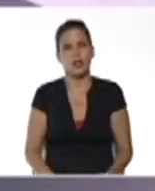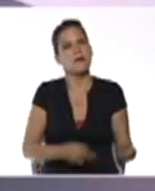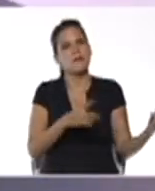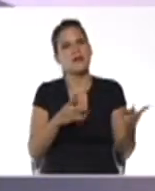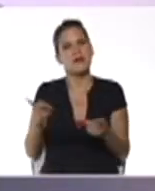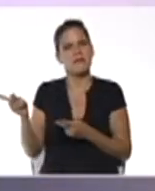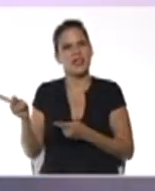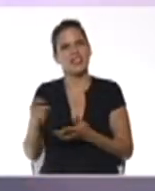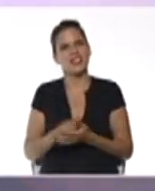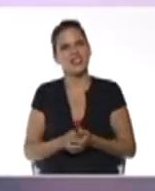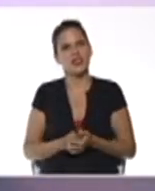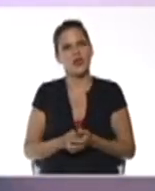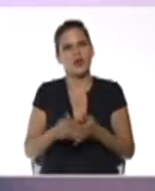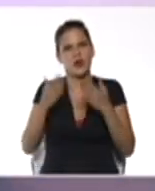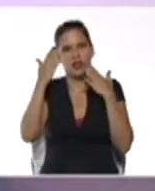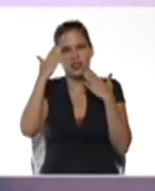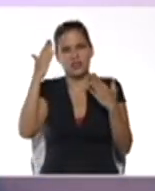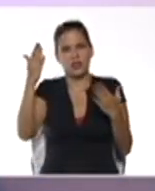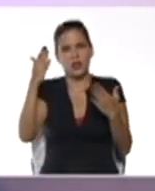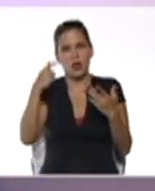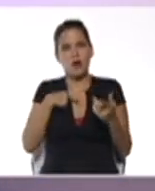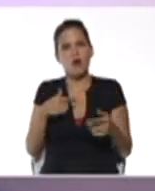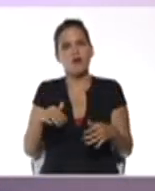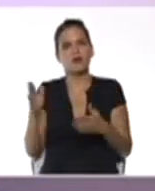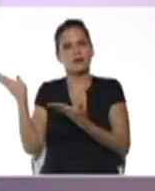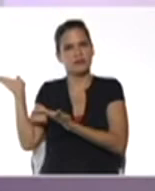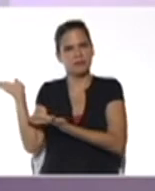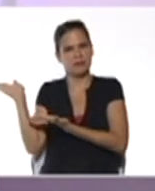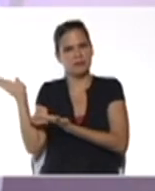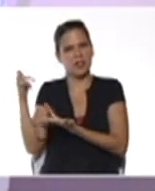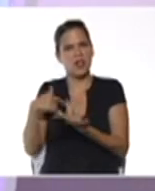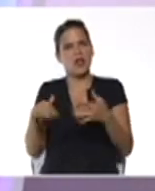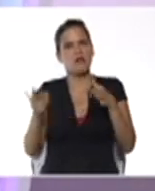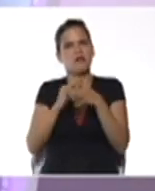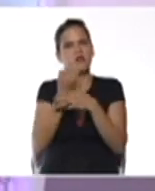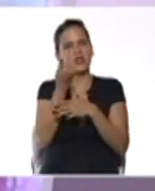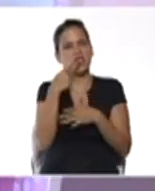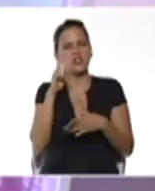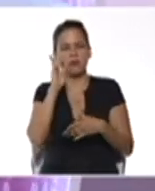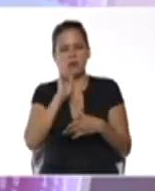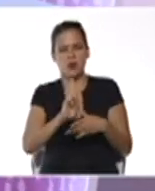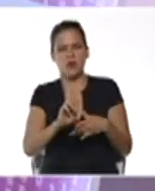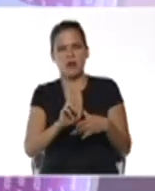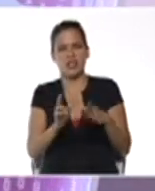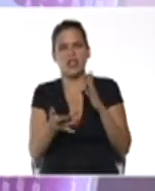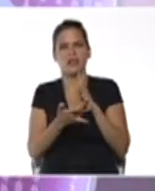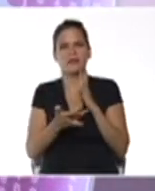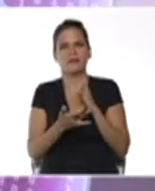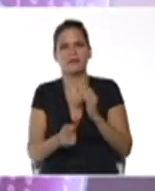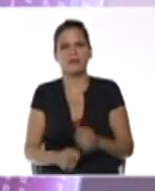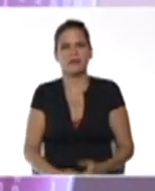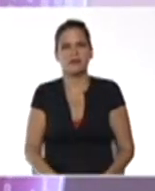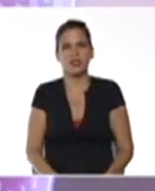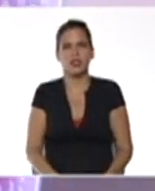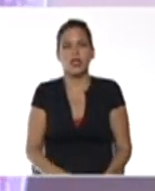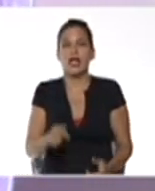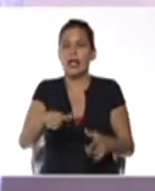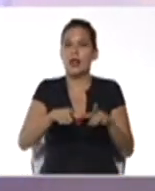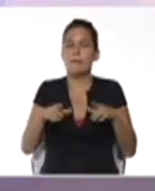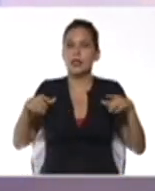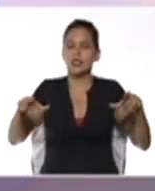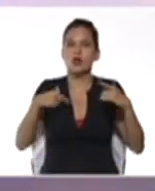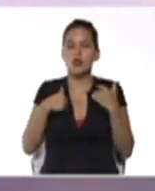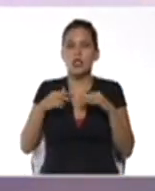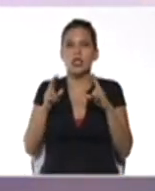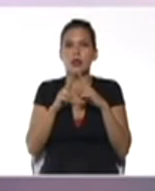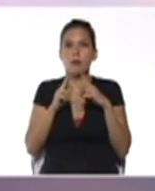bienvenidos les saludo a Susana Castro de la fundación bolivariana de informática y telemática Fundavit en el segmento de hoy